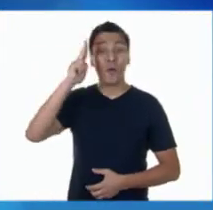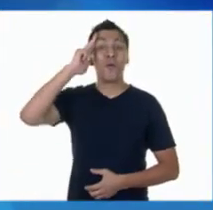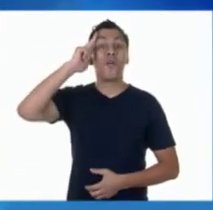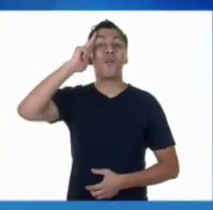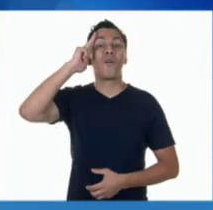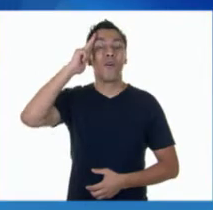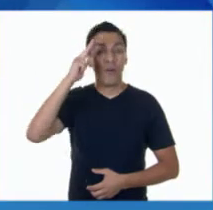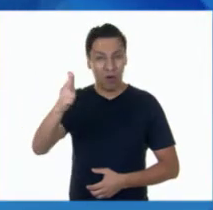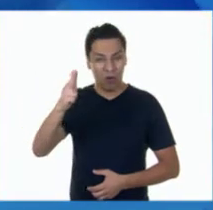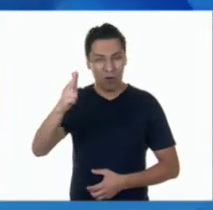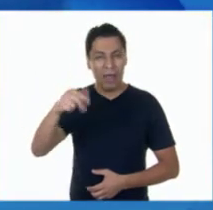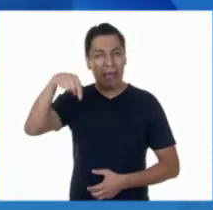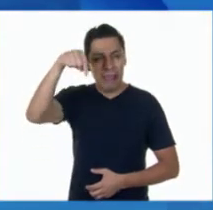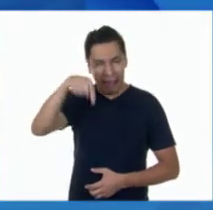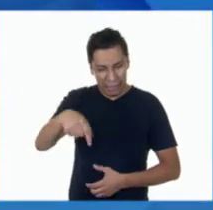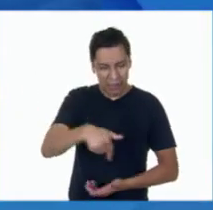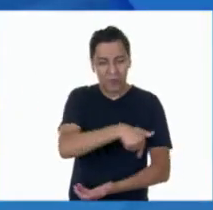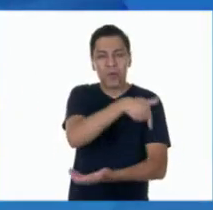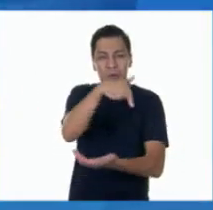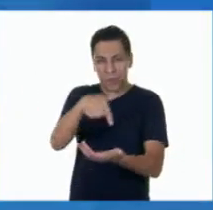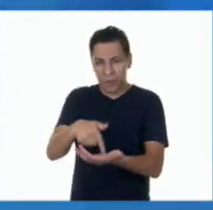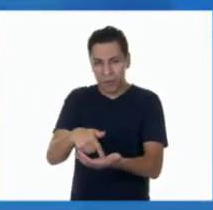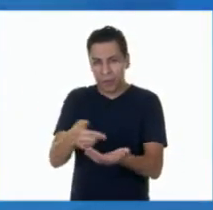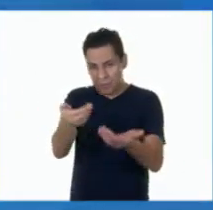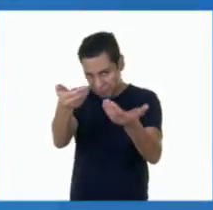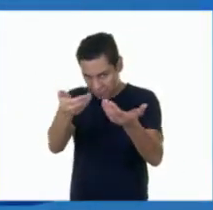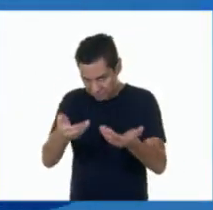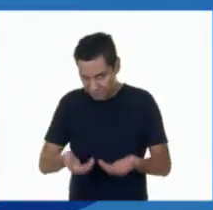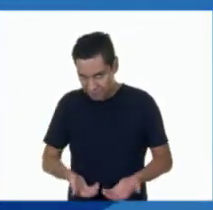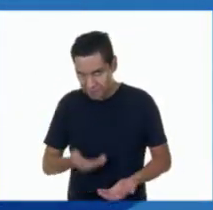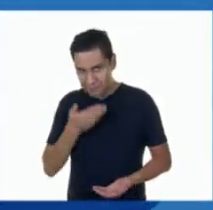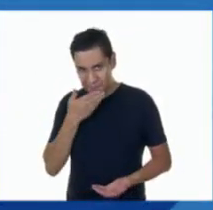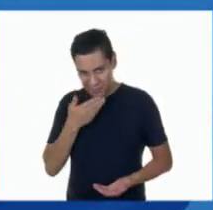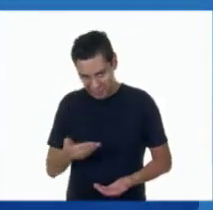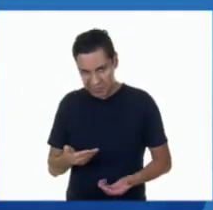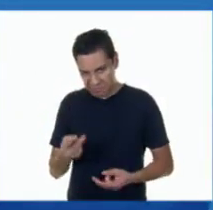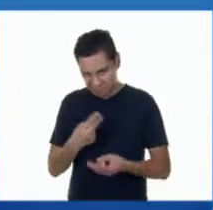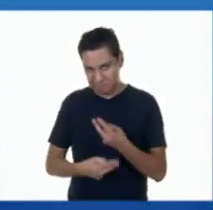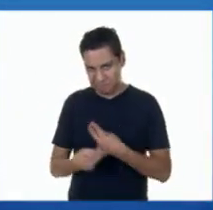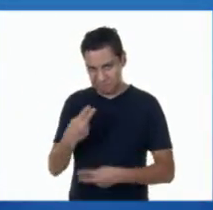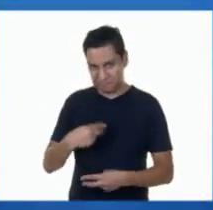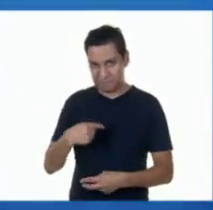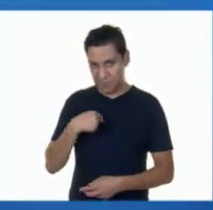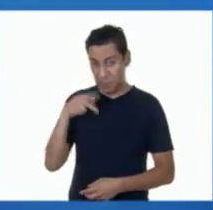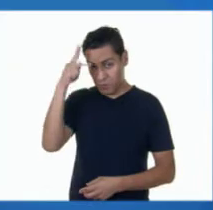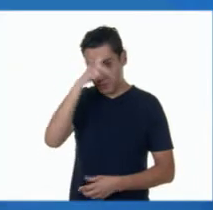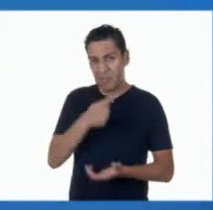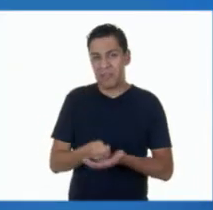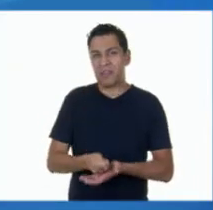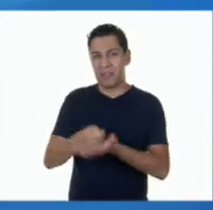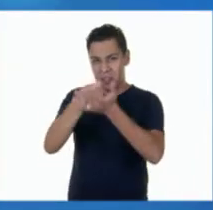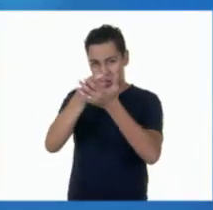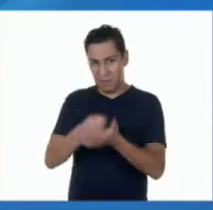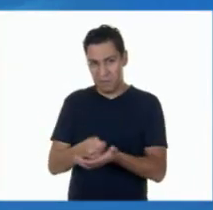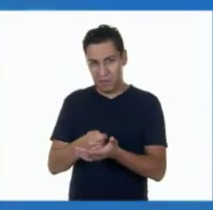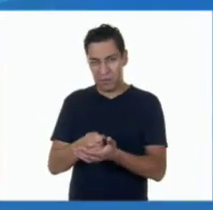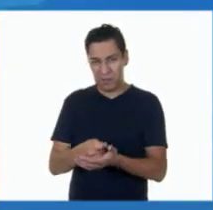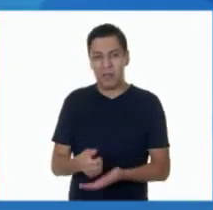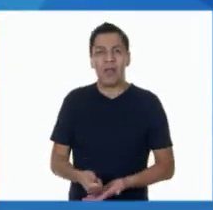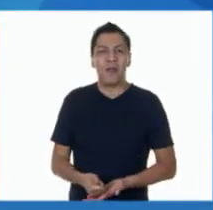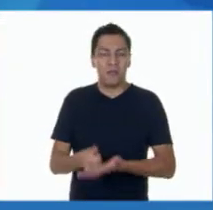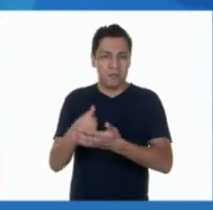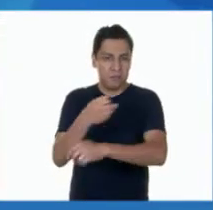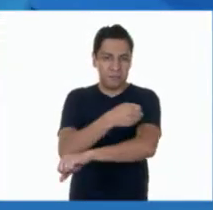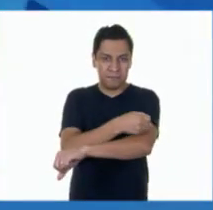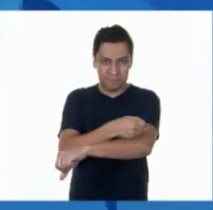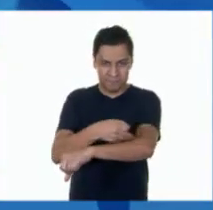tan especial hecho para ustedes. Soy Pati Mustri, psicóloga, terapeuta familiar. Sobre todo, lo